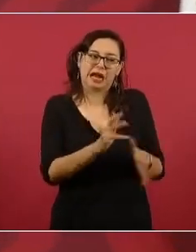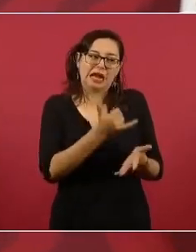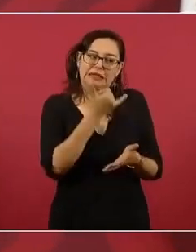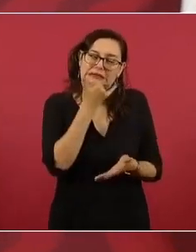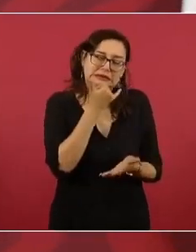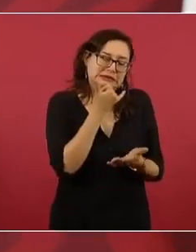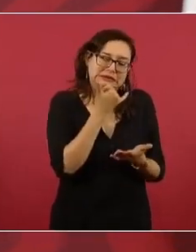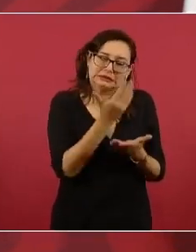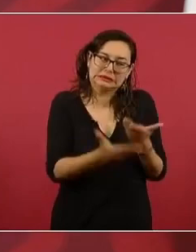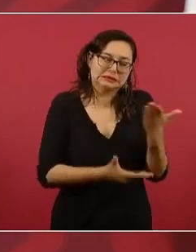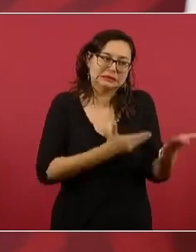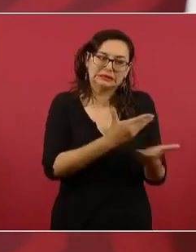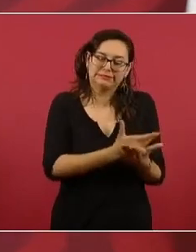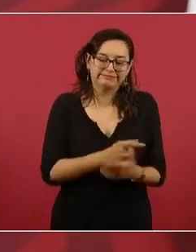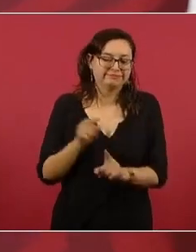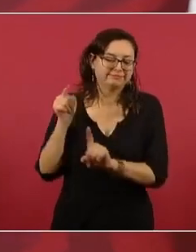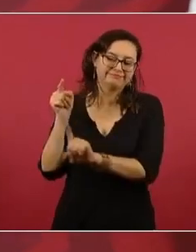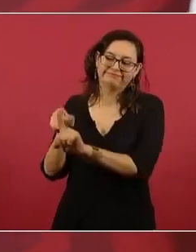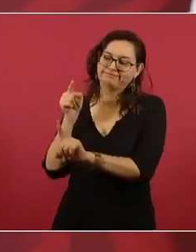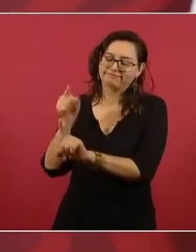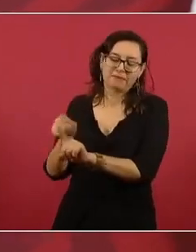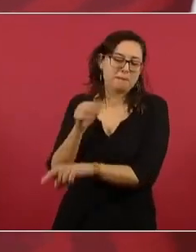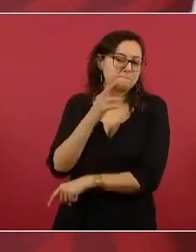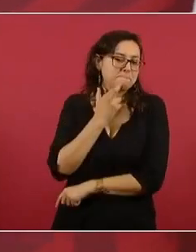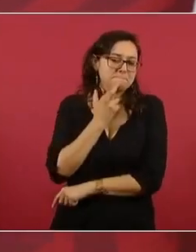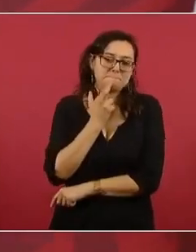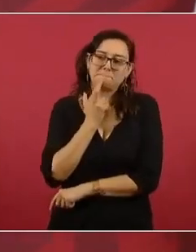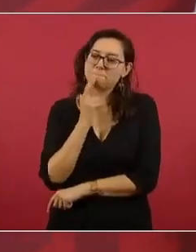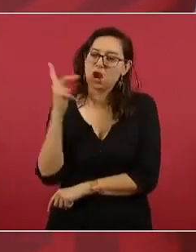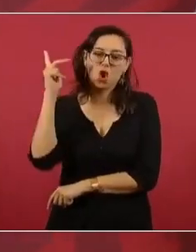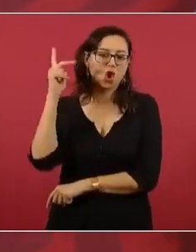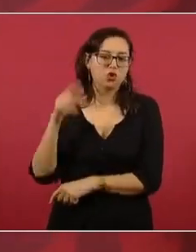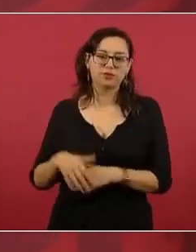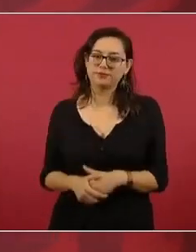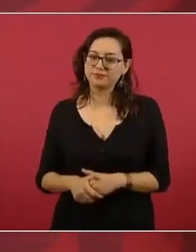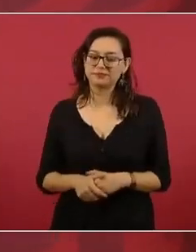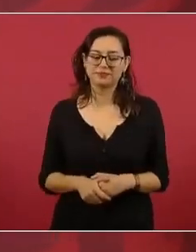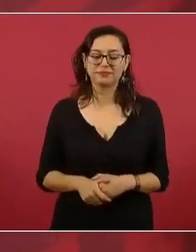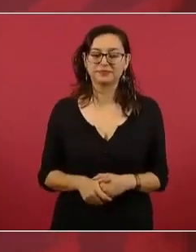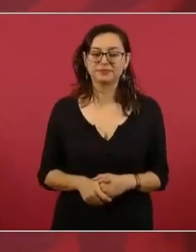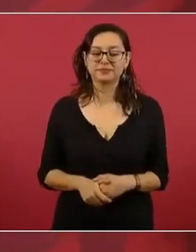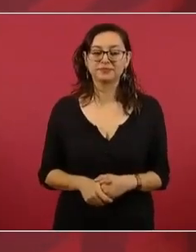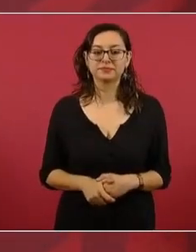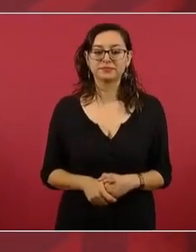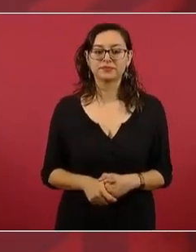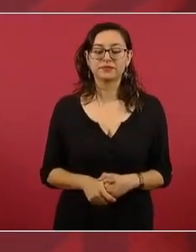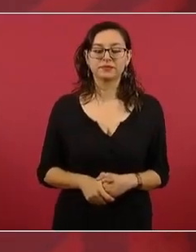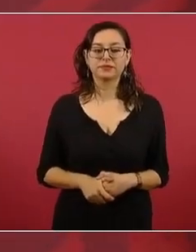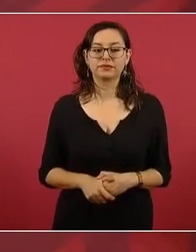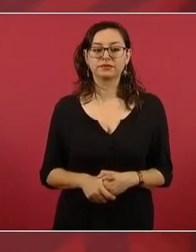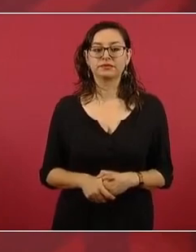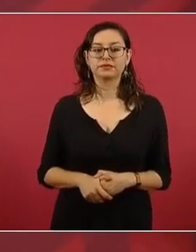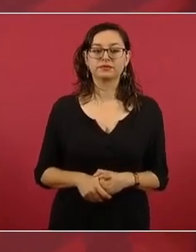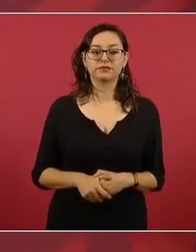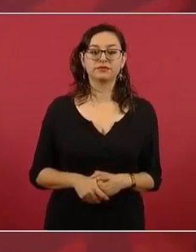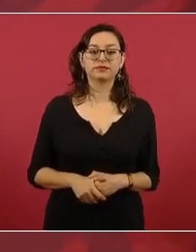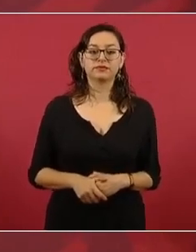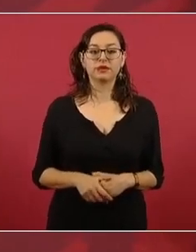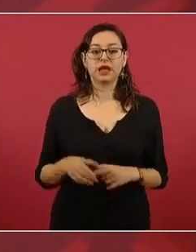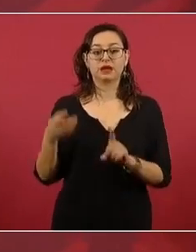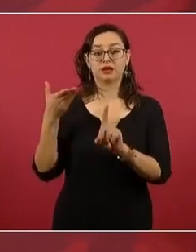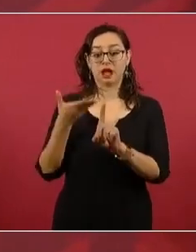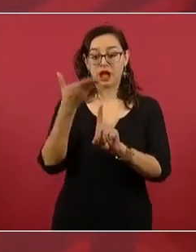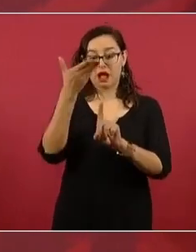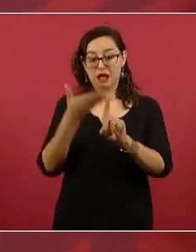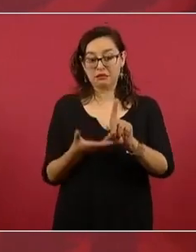se conjugan dos elementos,